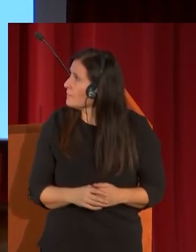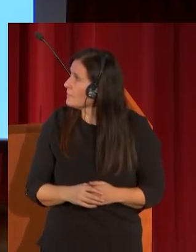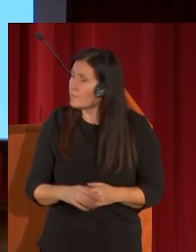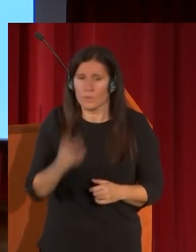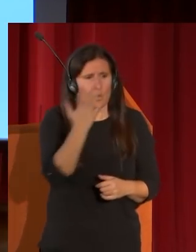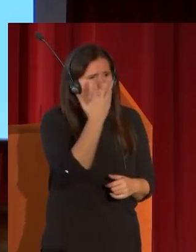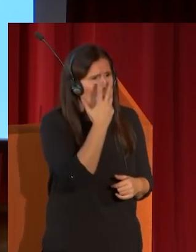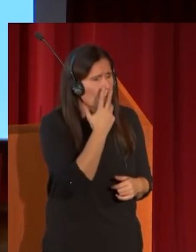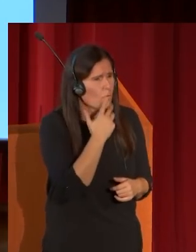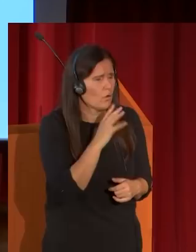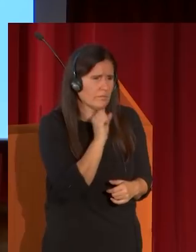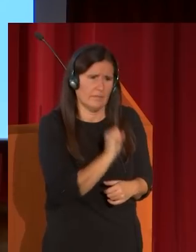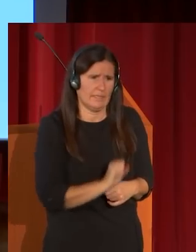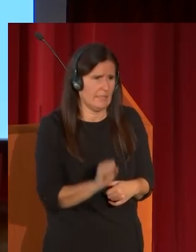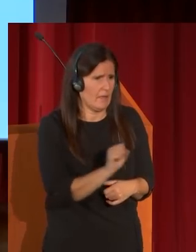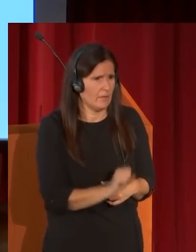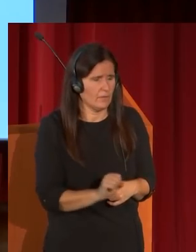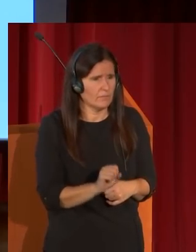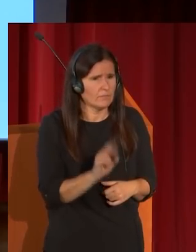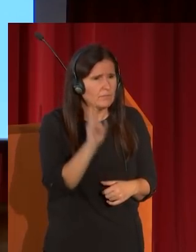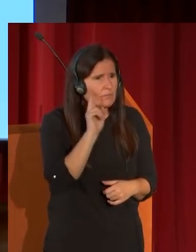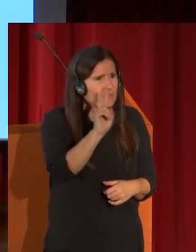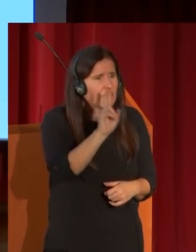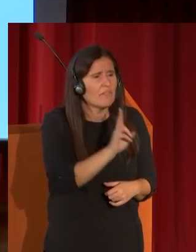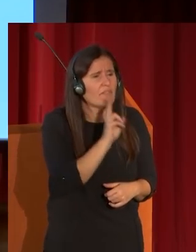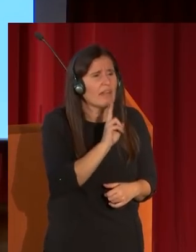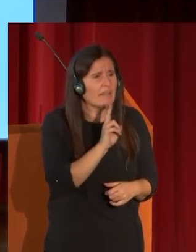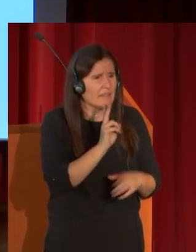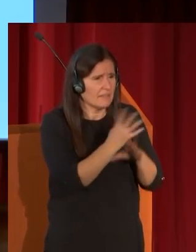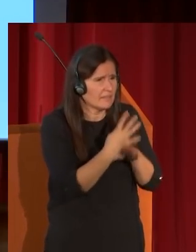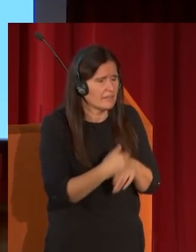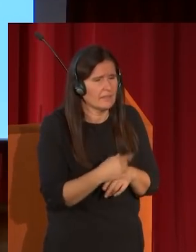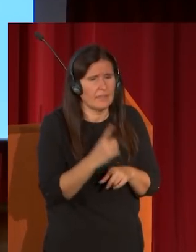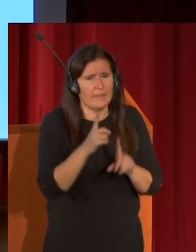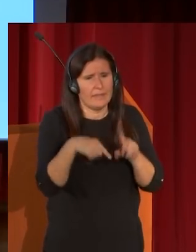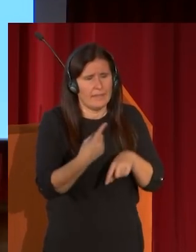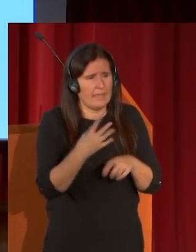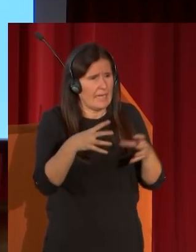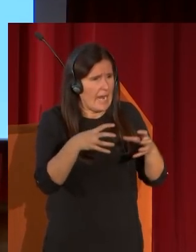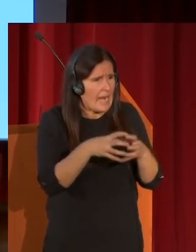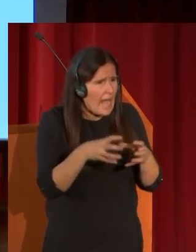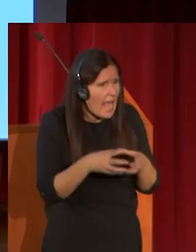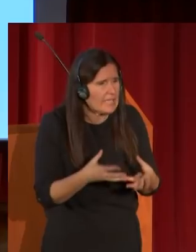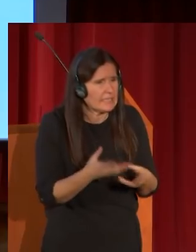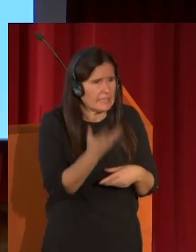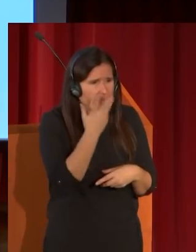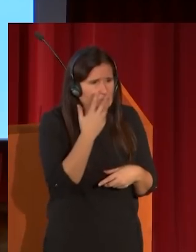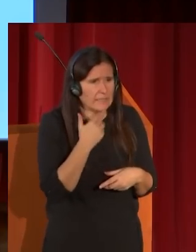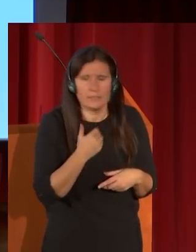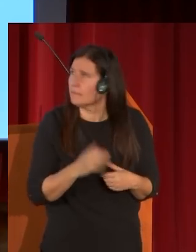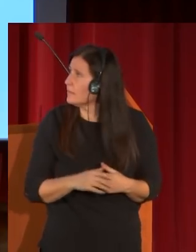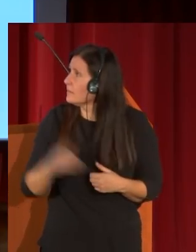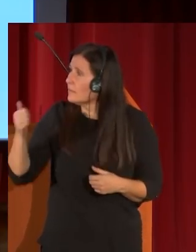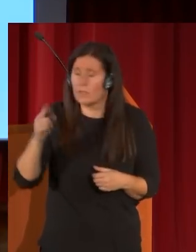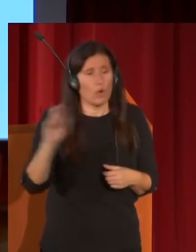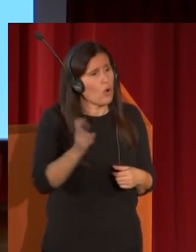colorido extraordinario fíjense estos verdes de las ménsulas estos anaranjados este color que no sé si se ve muy bien aquí